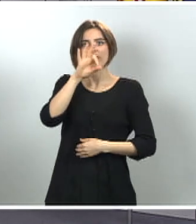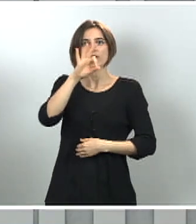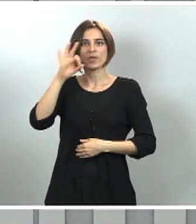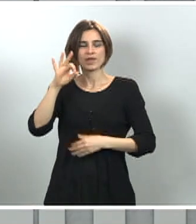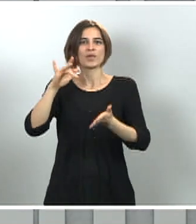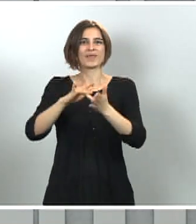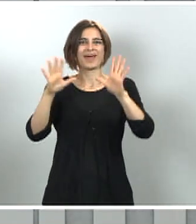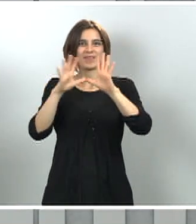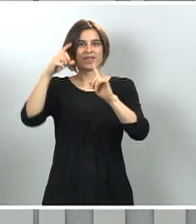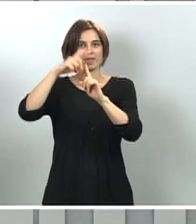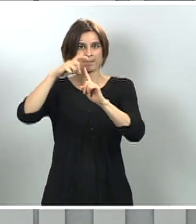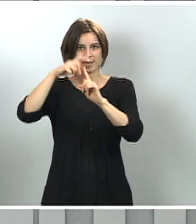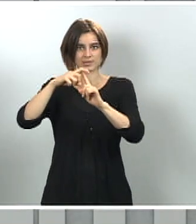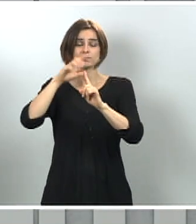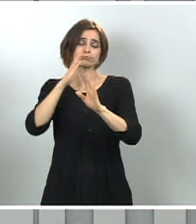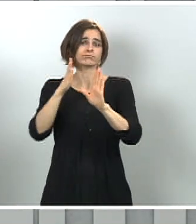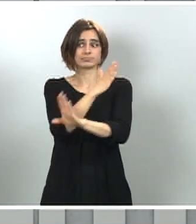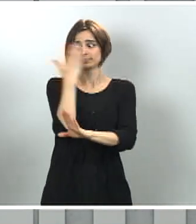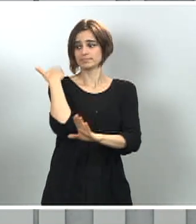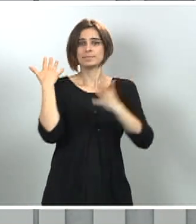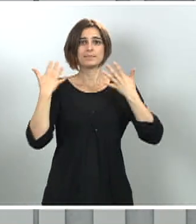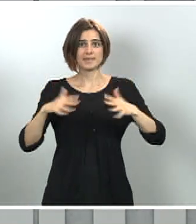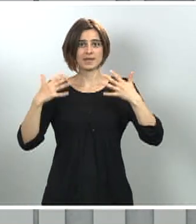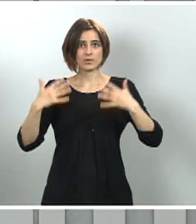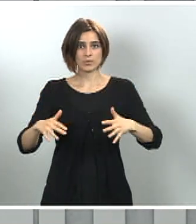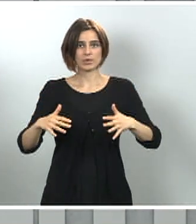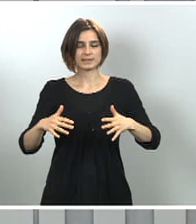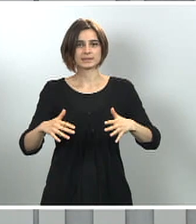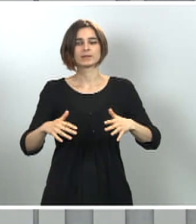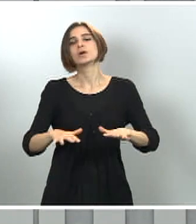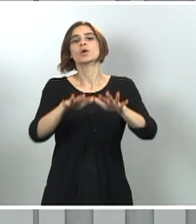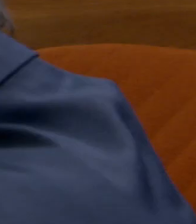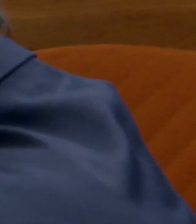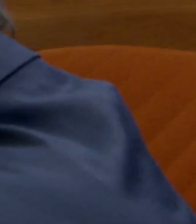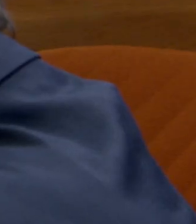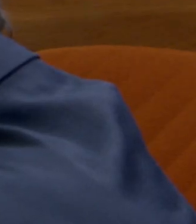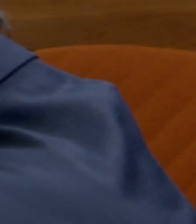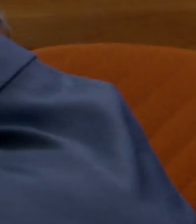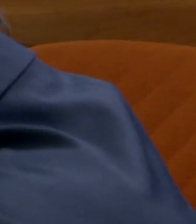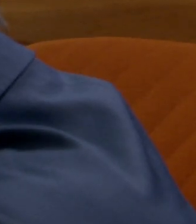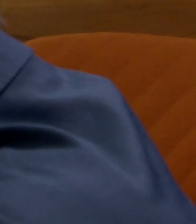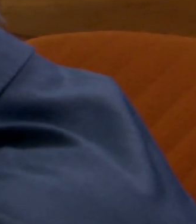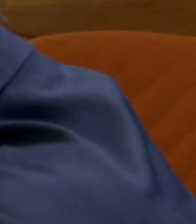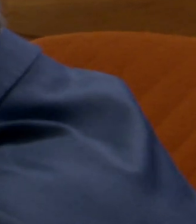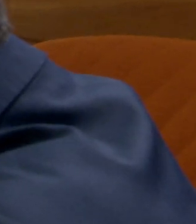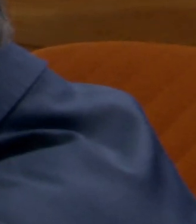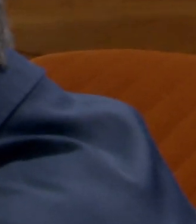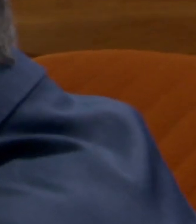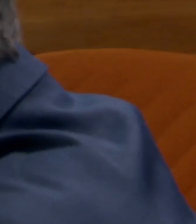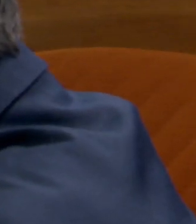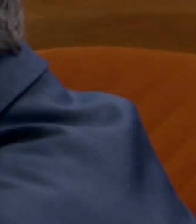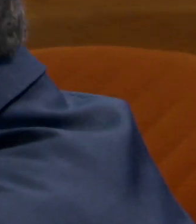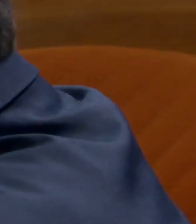que hemos recibido, desde el miércoles pasado, la autorización del Congreso de los Diputados. El presidente del Gobierno se ha venido